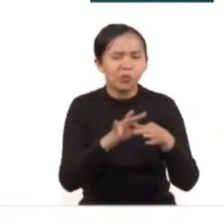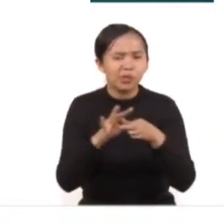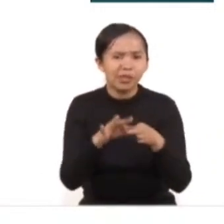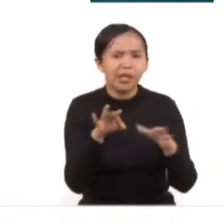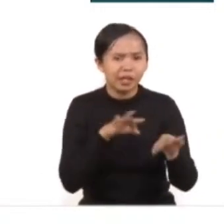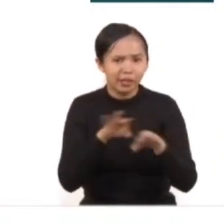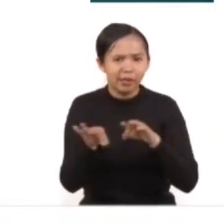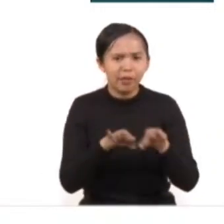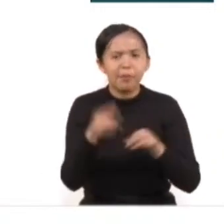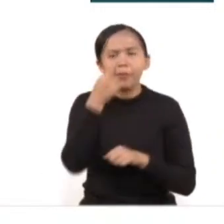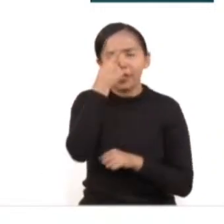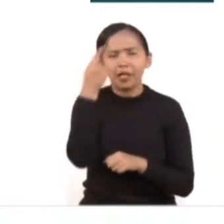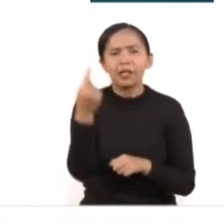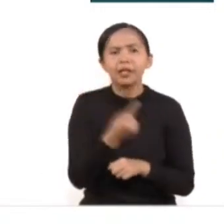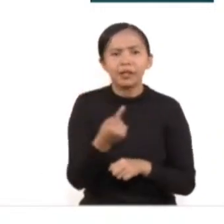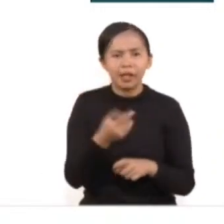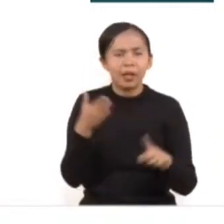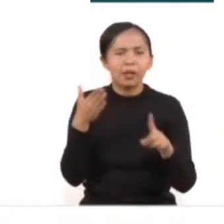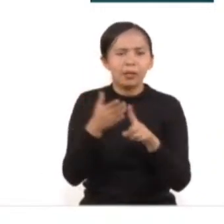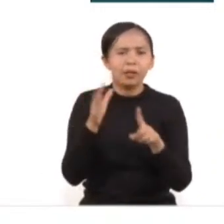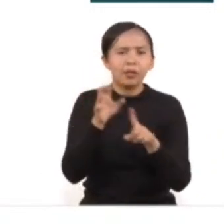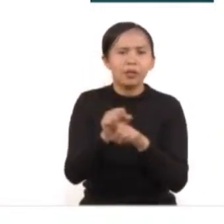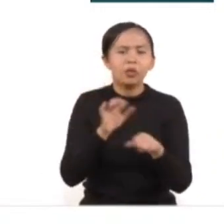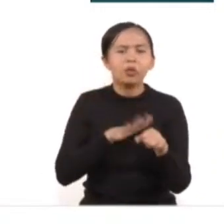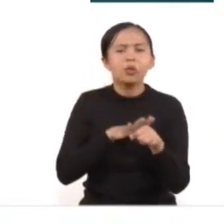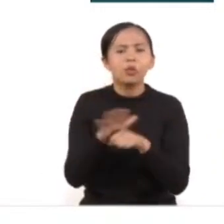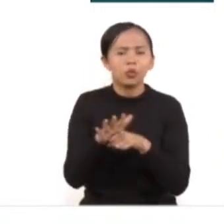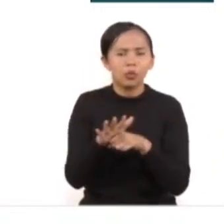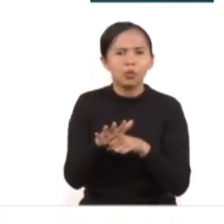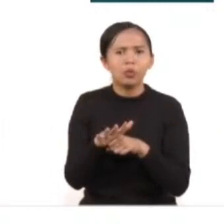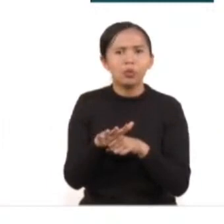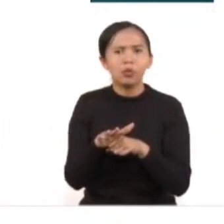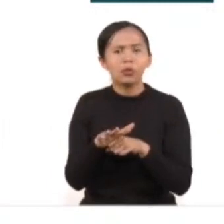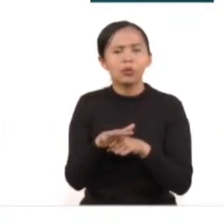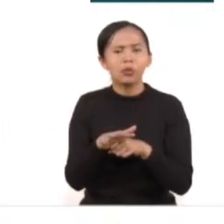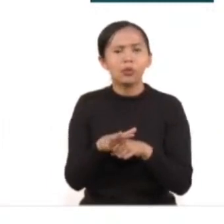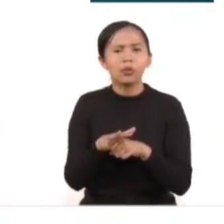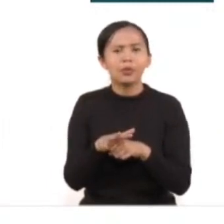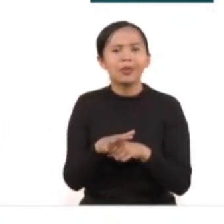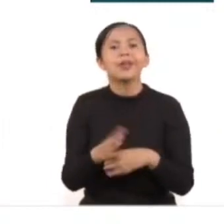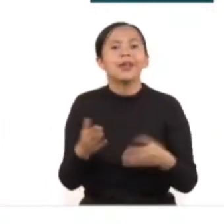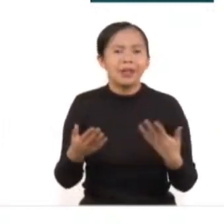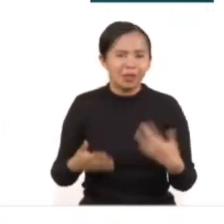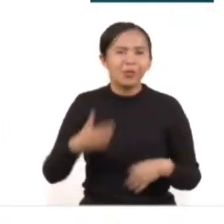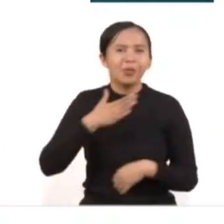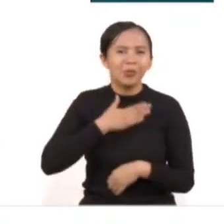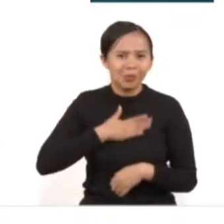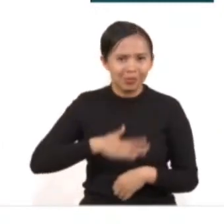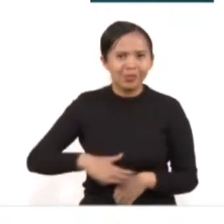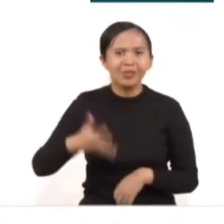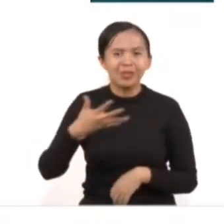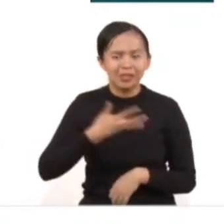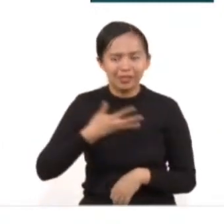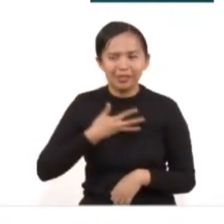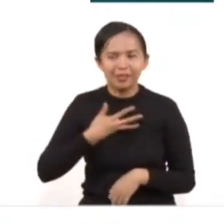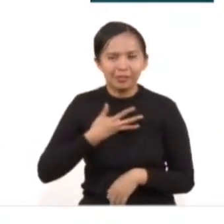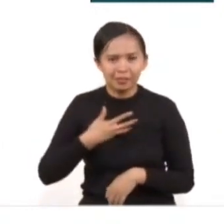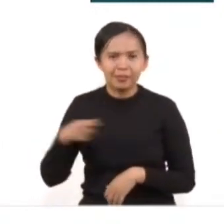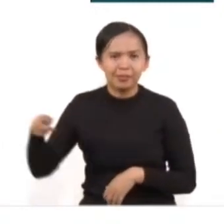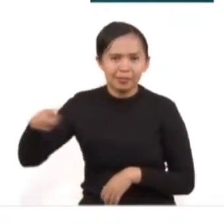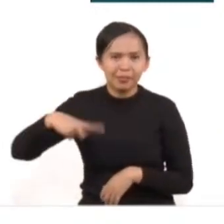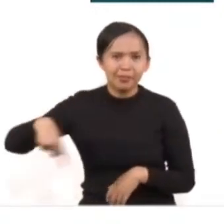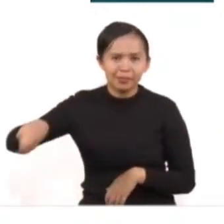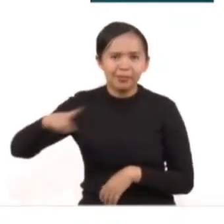este comité para lograr, como ya lo señalé, la eficiencia del acceso a la justicia para las mujeres.